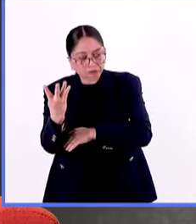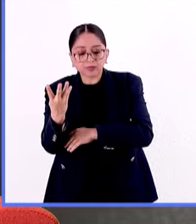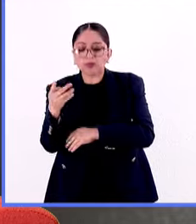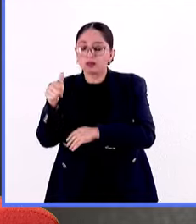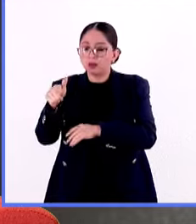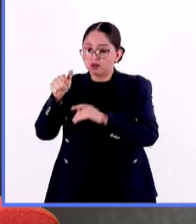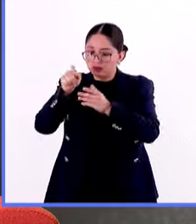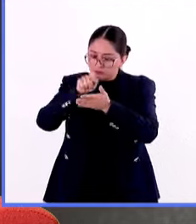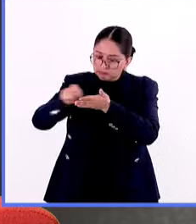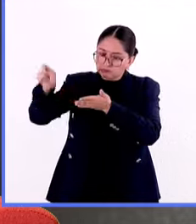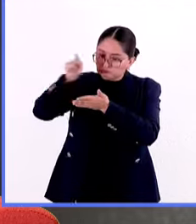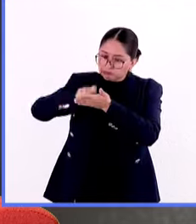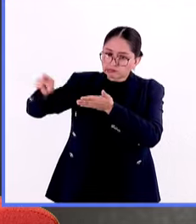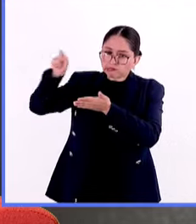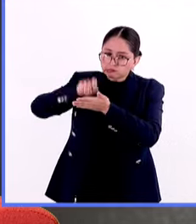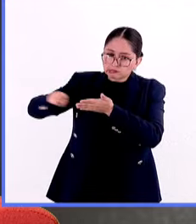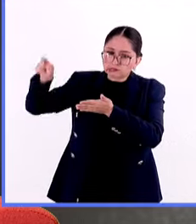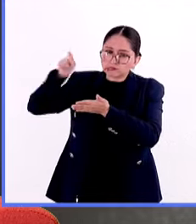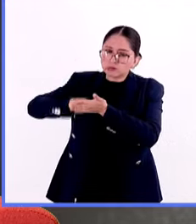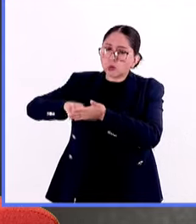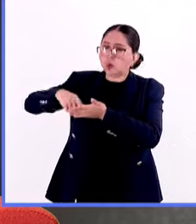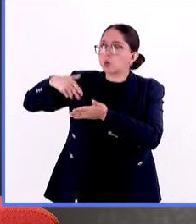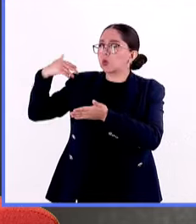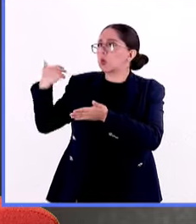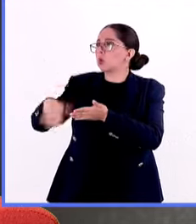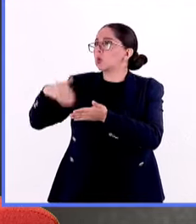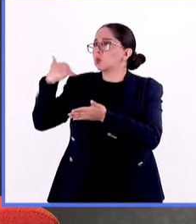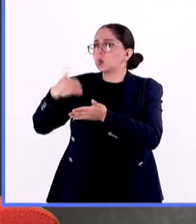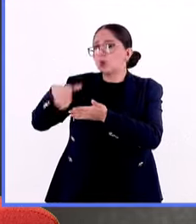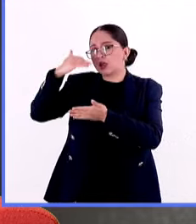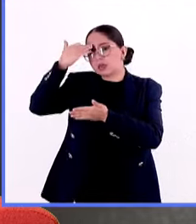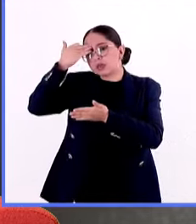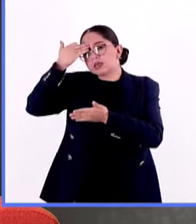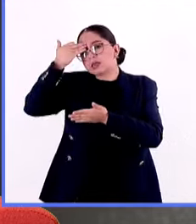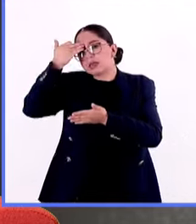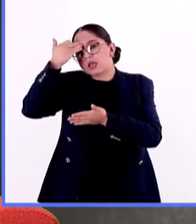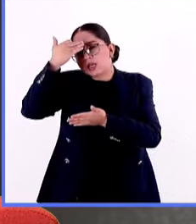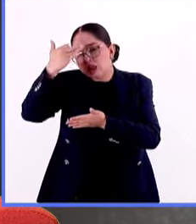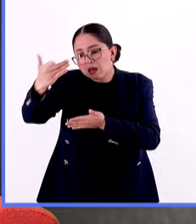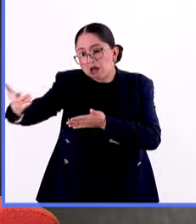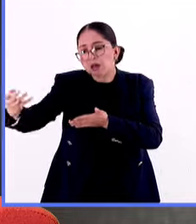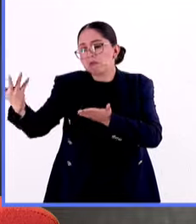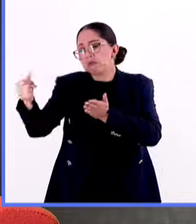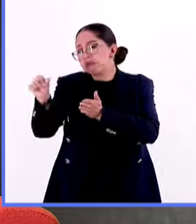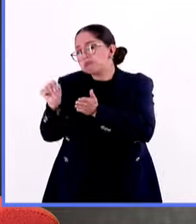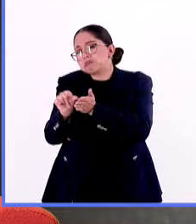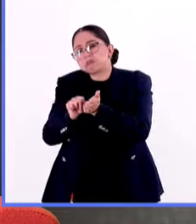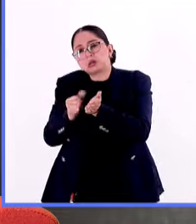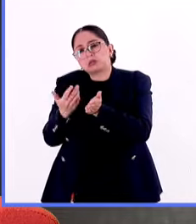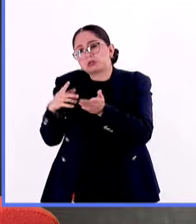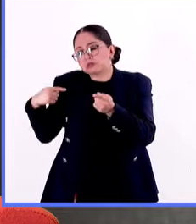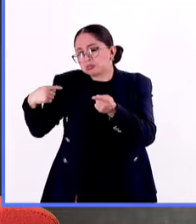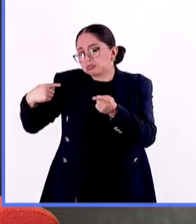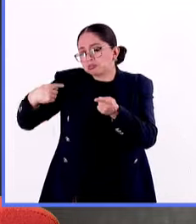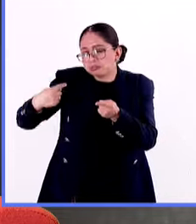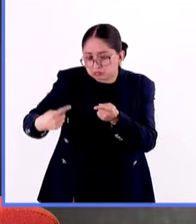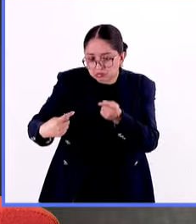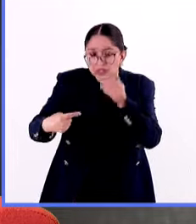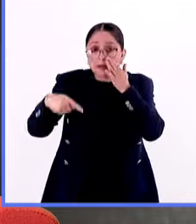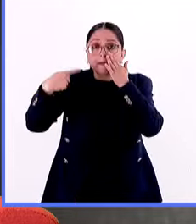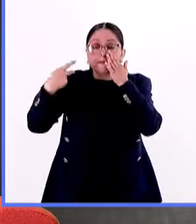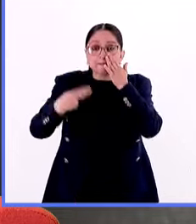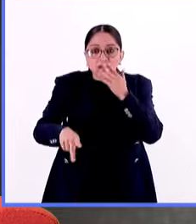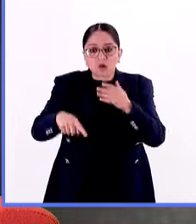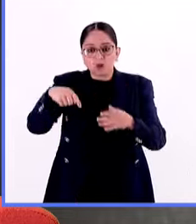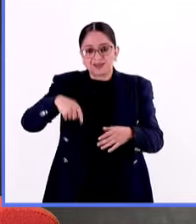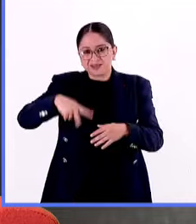constitución tomaría meses, pero la circunstancia política del país, el choque de